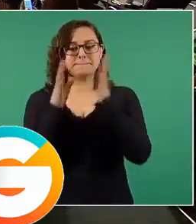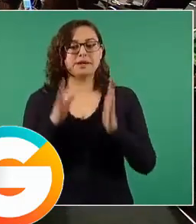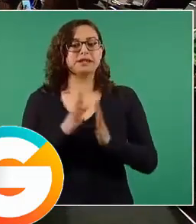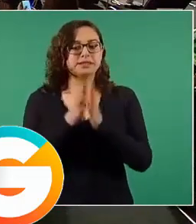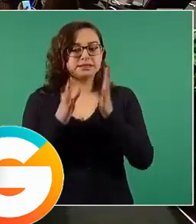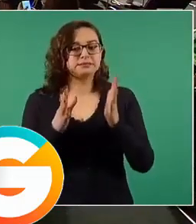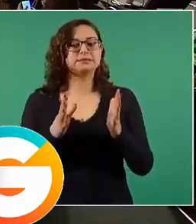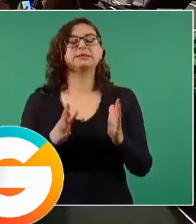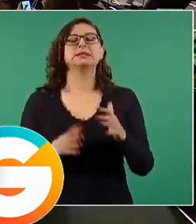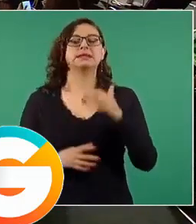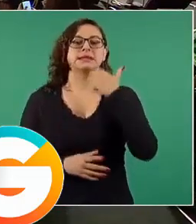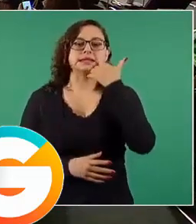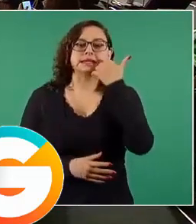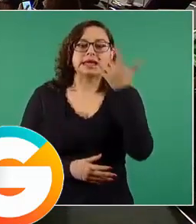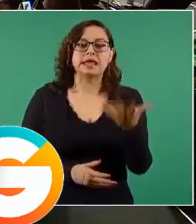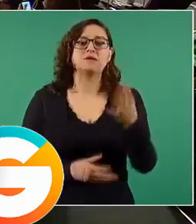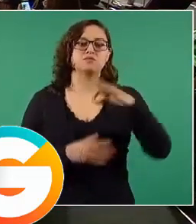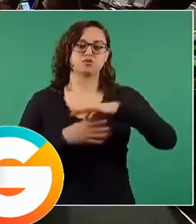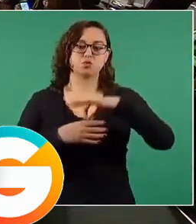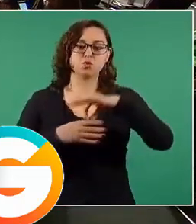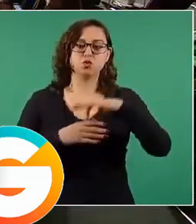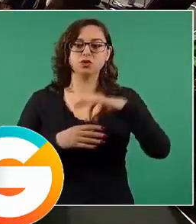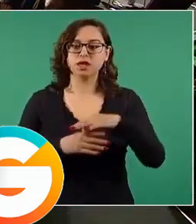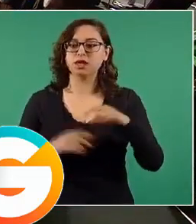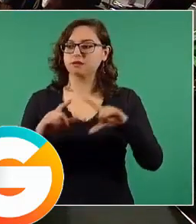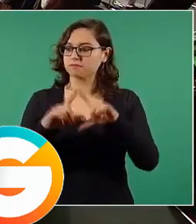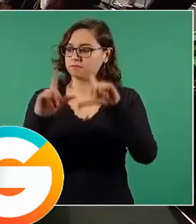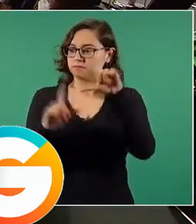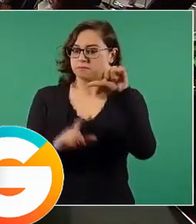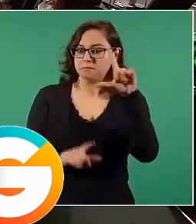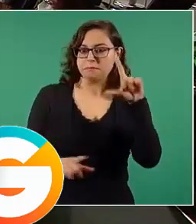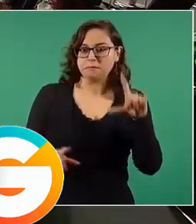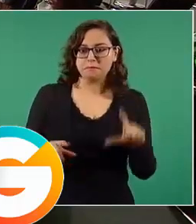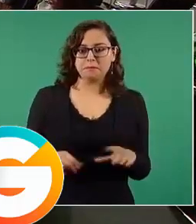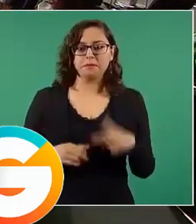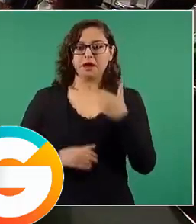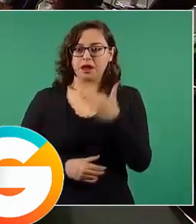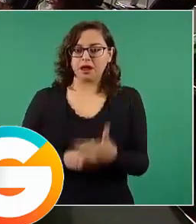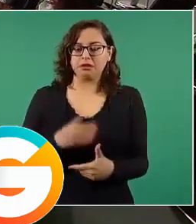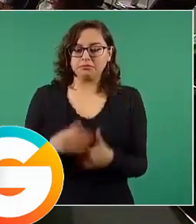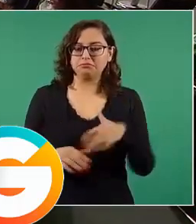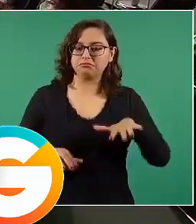ser parte también del cambio que está pasando ahorita en el país.